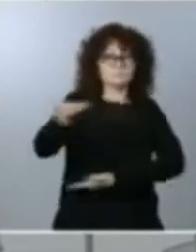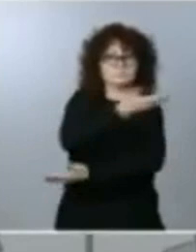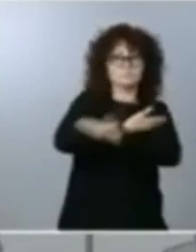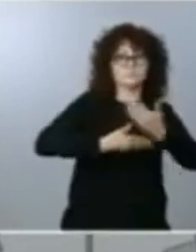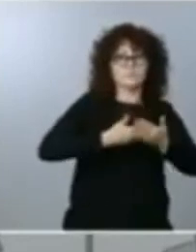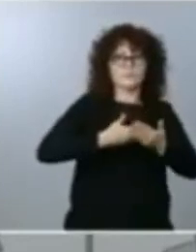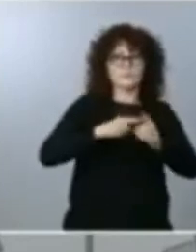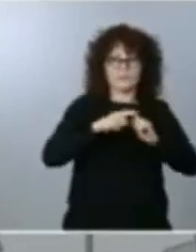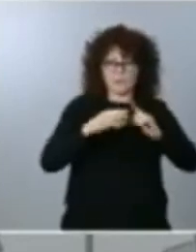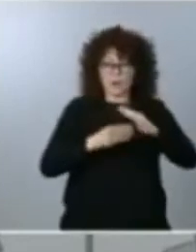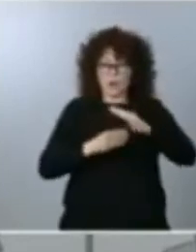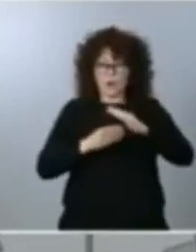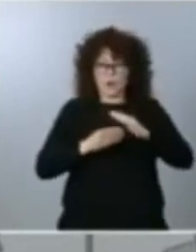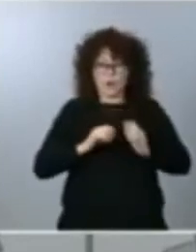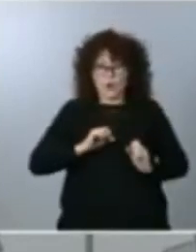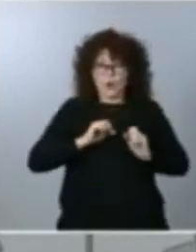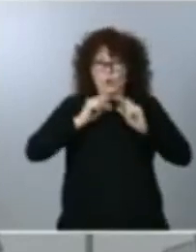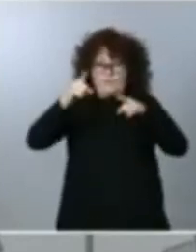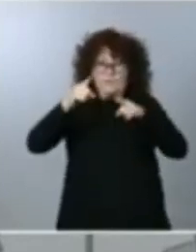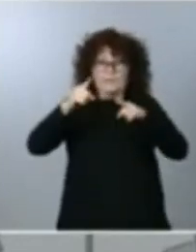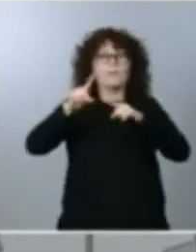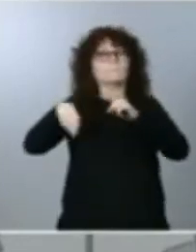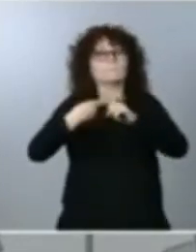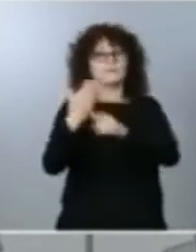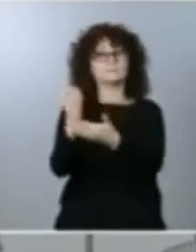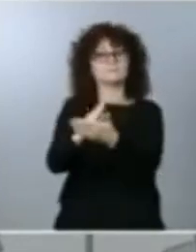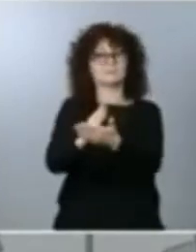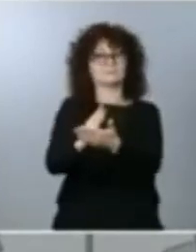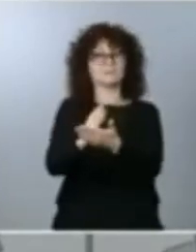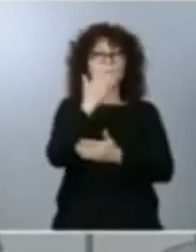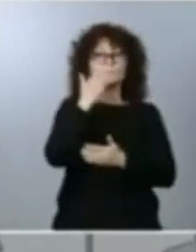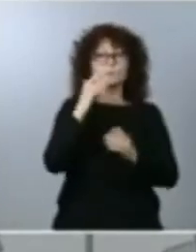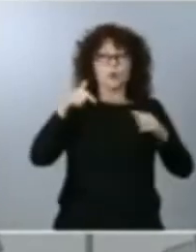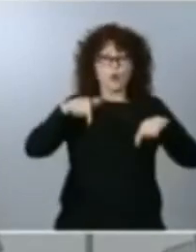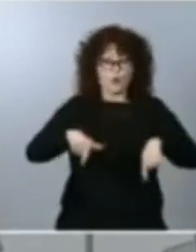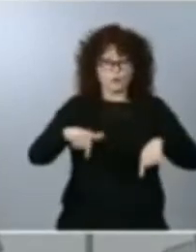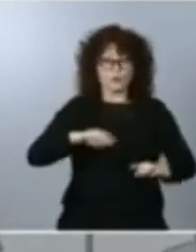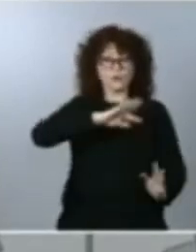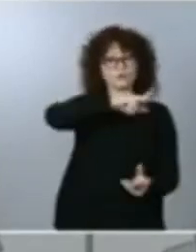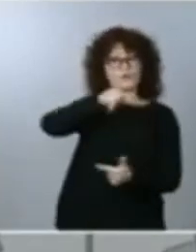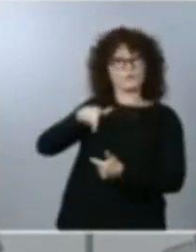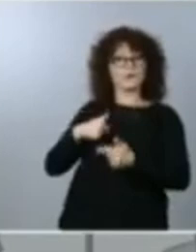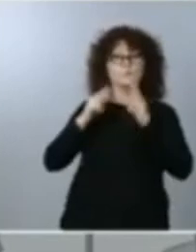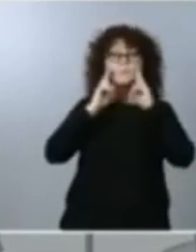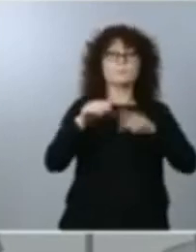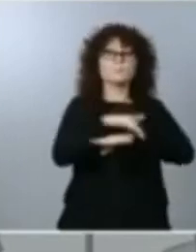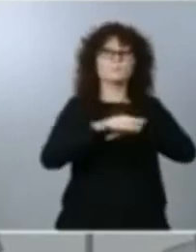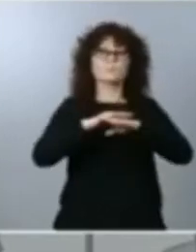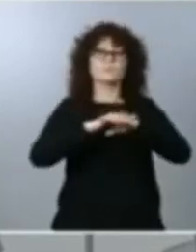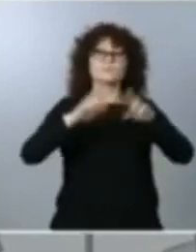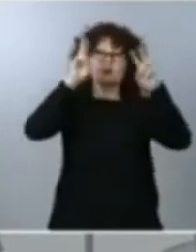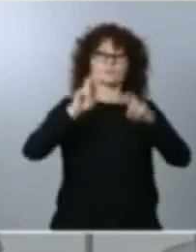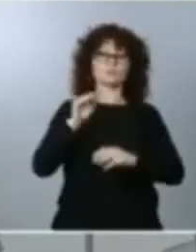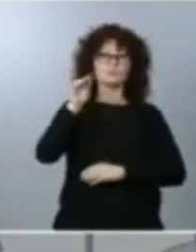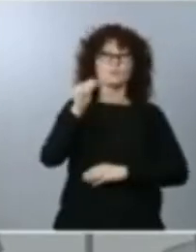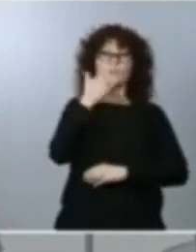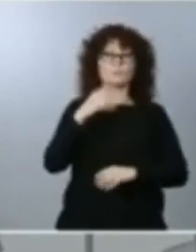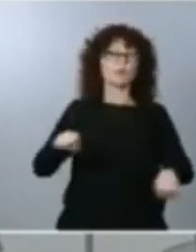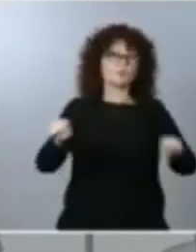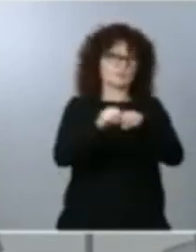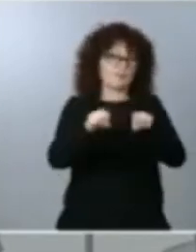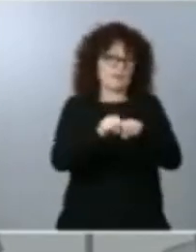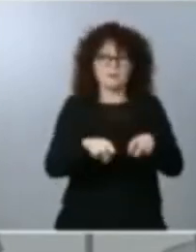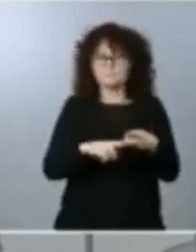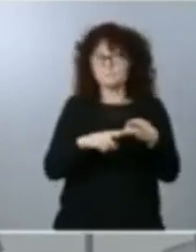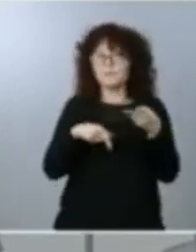si usted ve hoy en los telediarios pues verá la ministra de Asuntos Exteriores en Senegal habrá visto usted